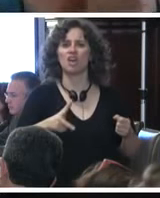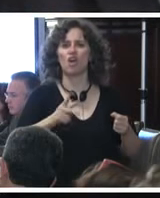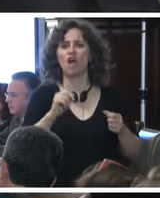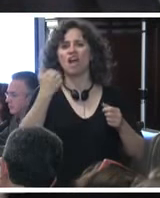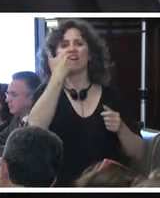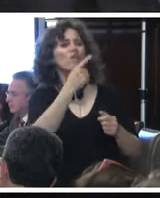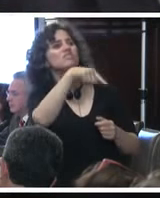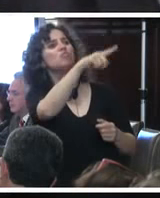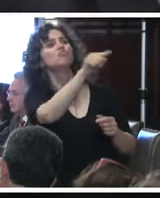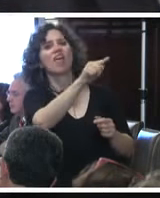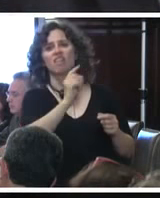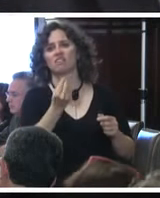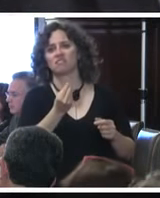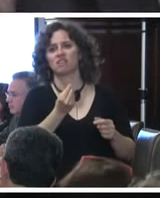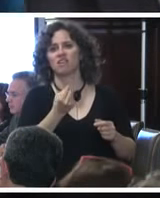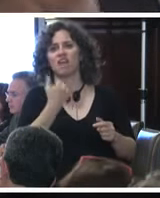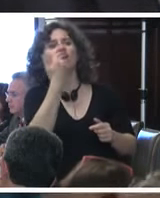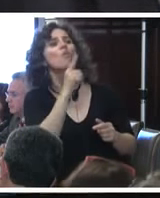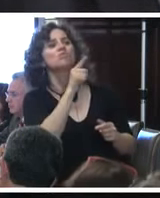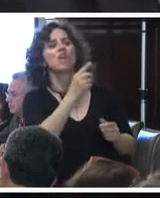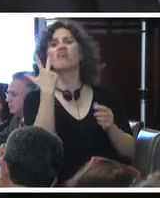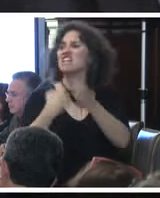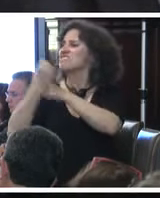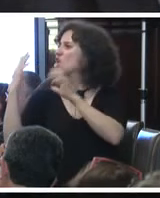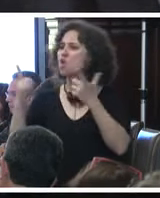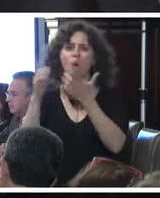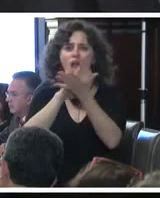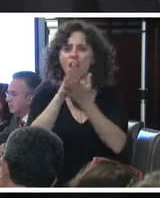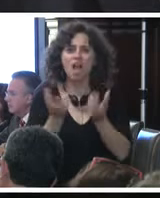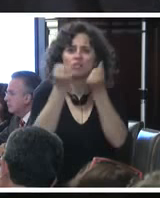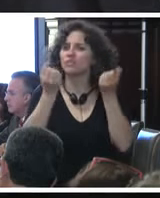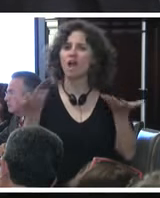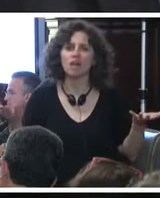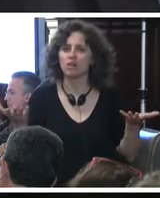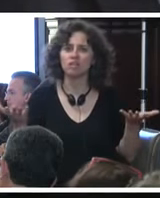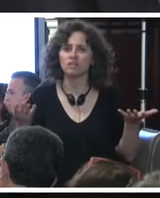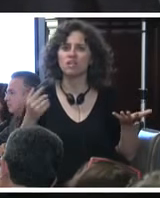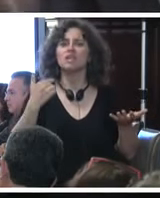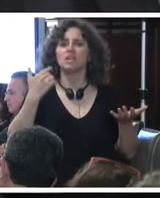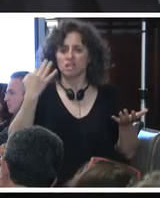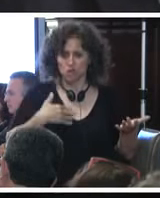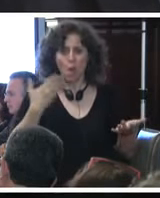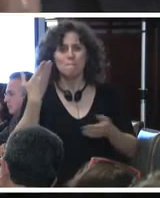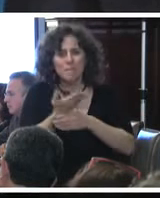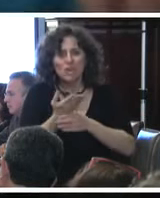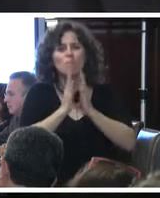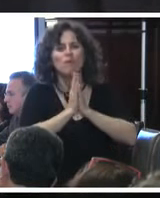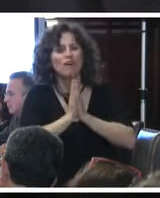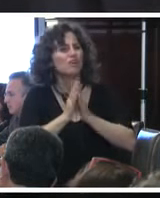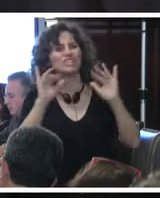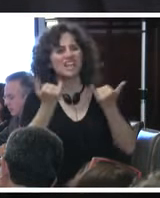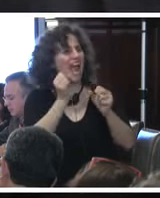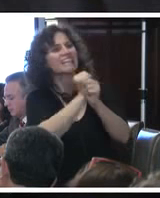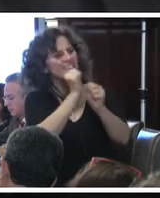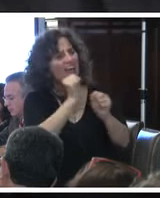les debería de dar a ellos porque en tres años no los han encontrado. Y yo les pido que por favor ya hagan su